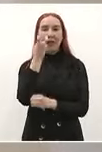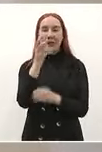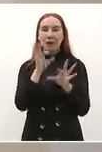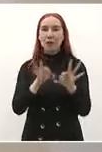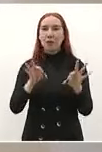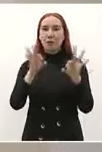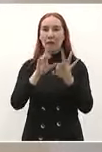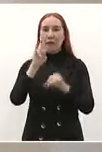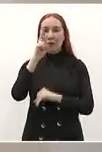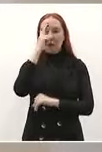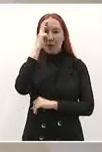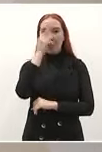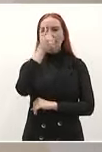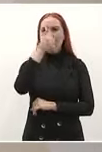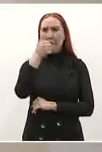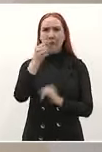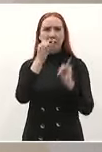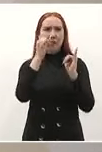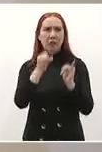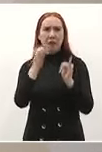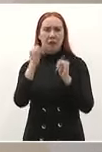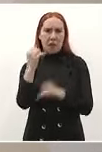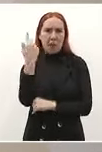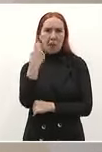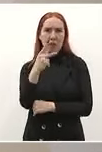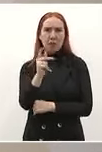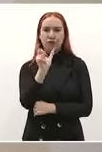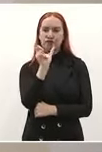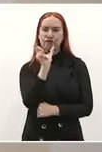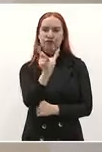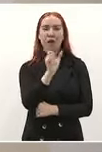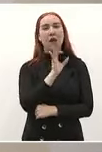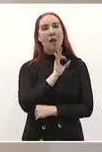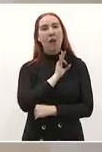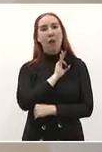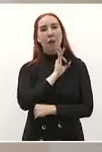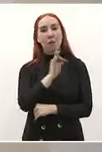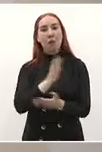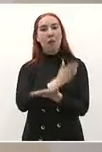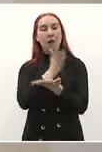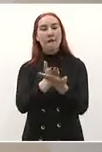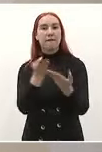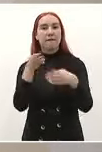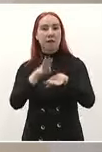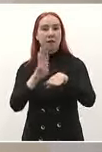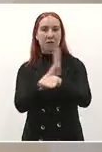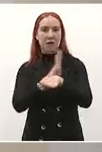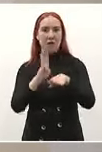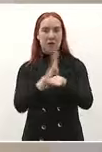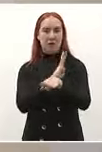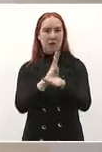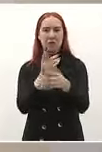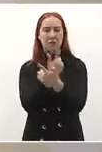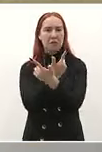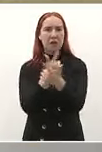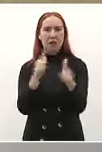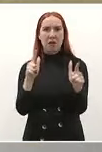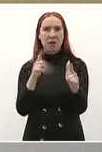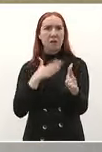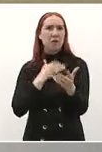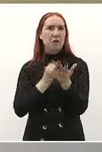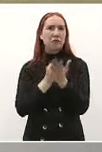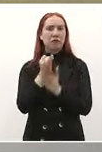cada quien cobra lo que le corresponde esto ya se estableció saben